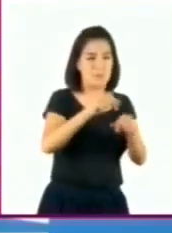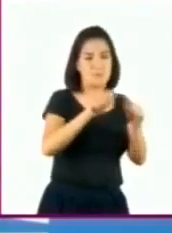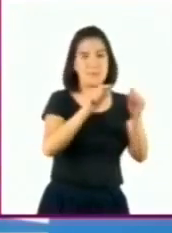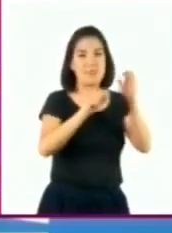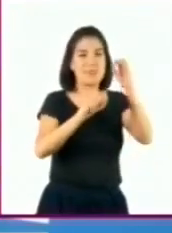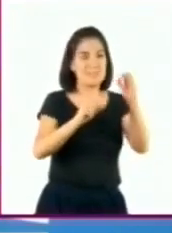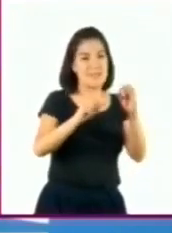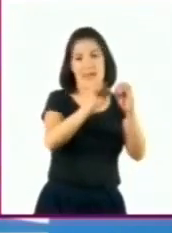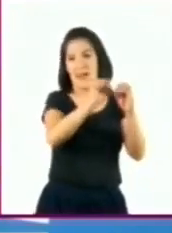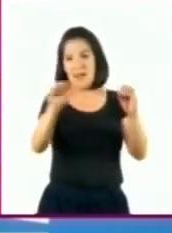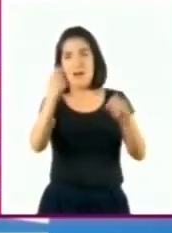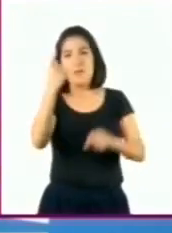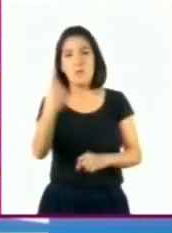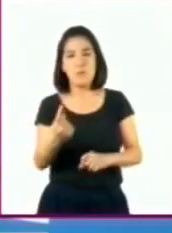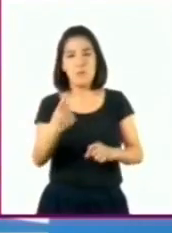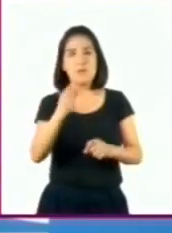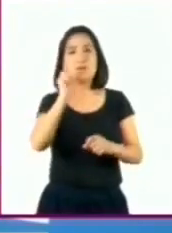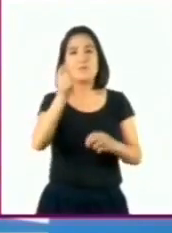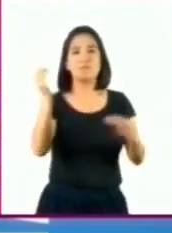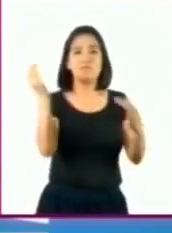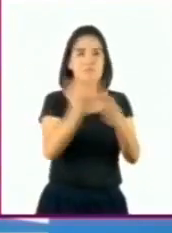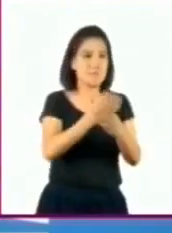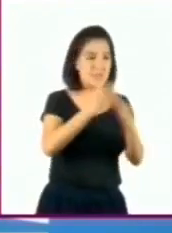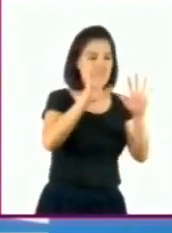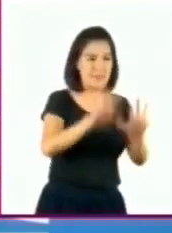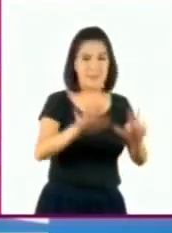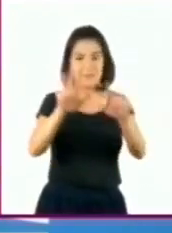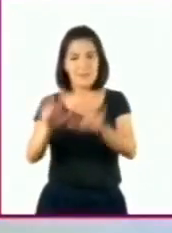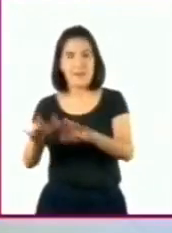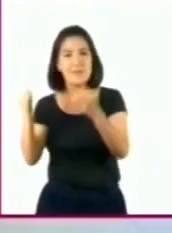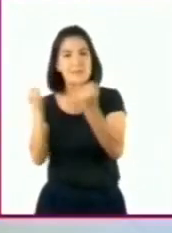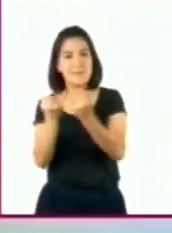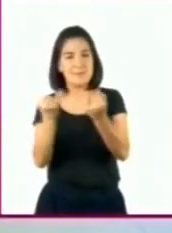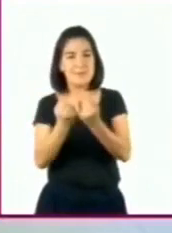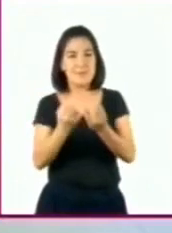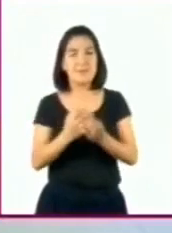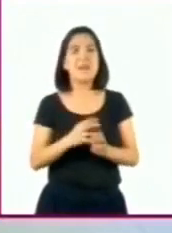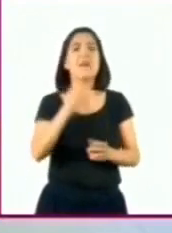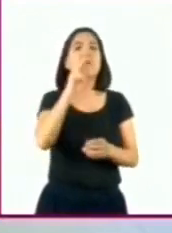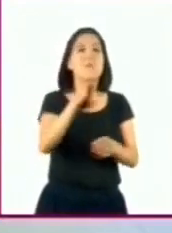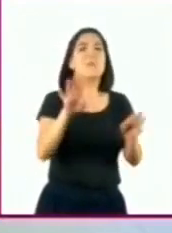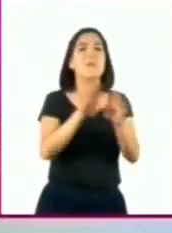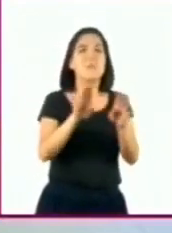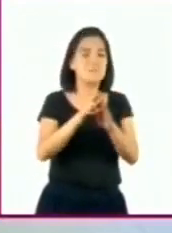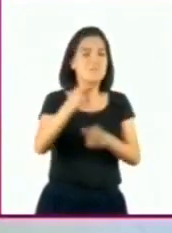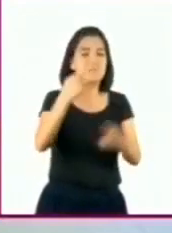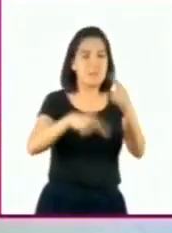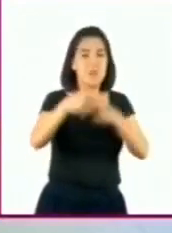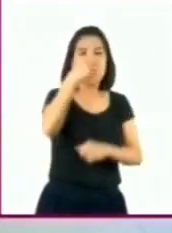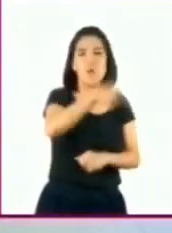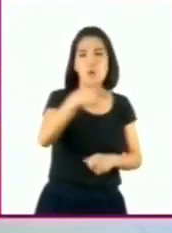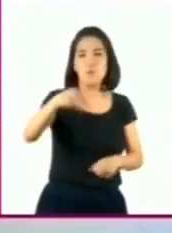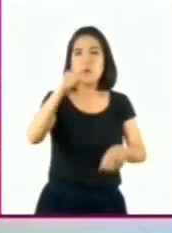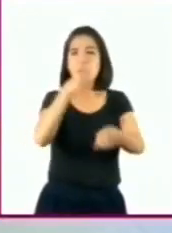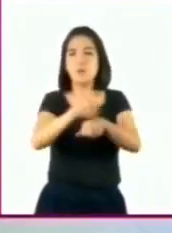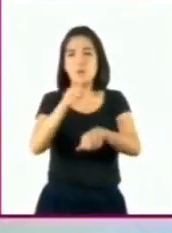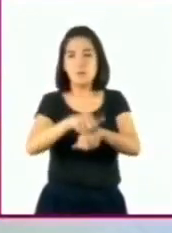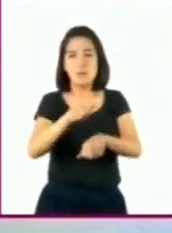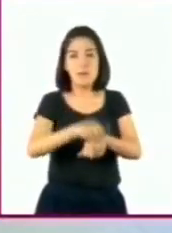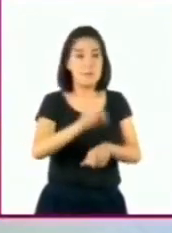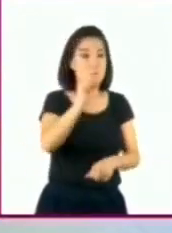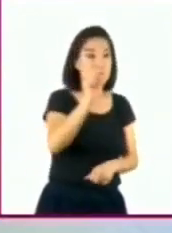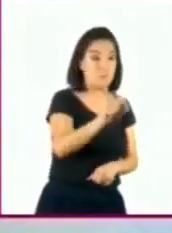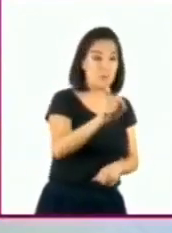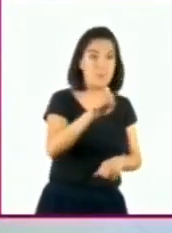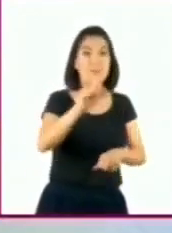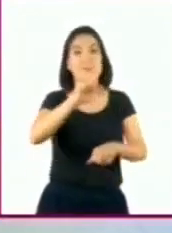cero al uno se dividió en diez partes iguales. Repasemos el nombre que recibe cada número después del punto